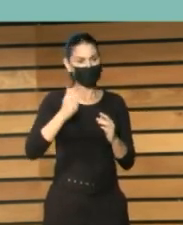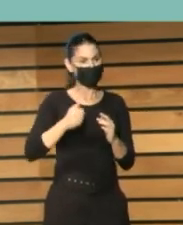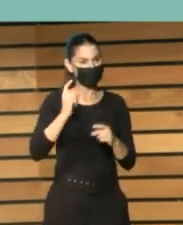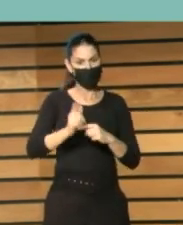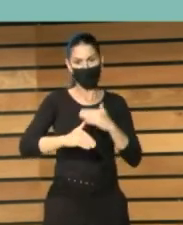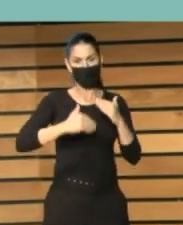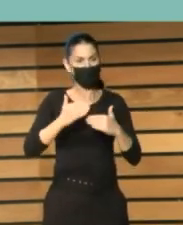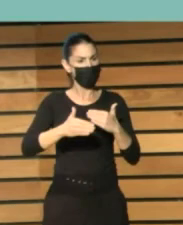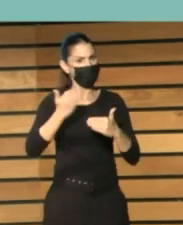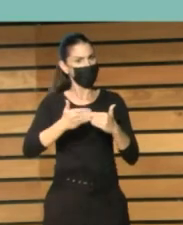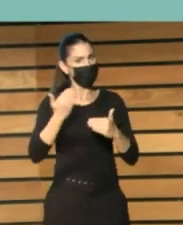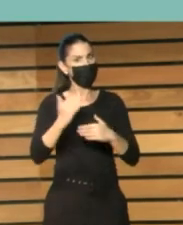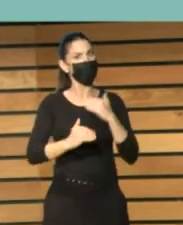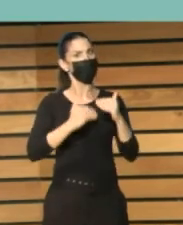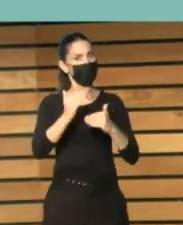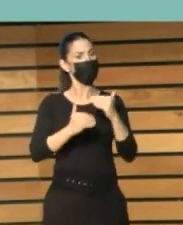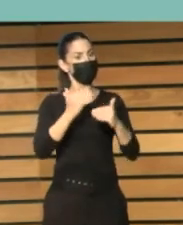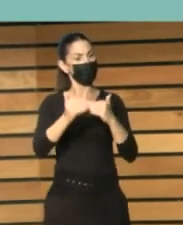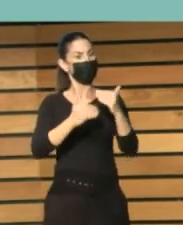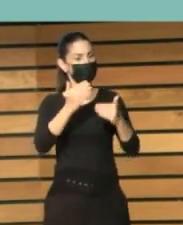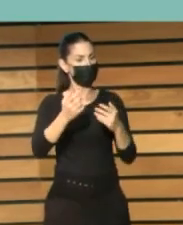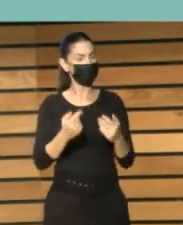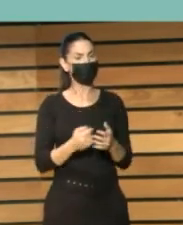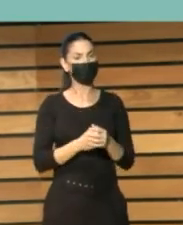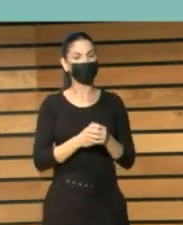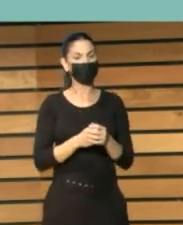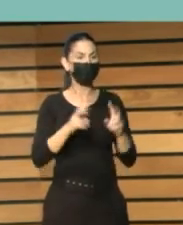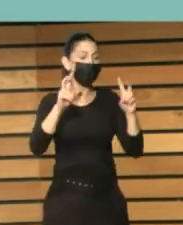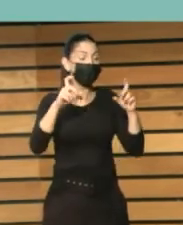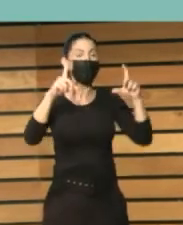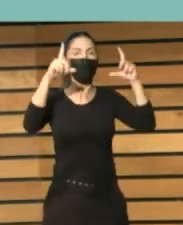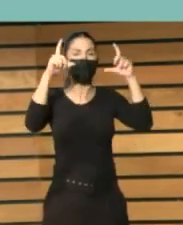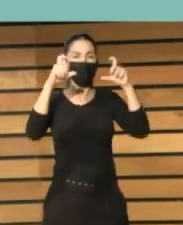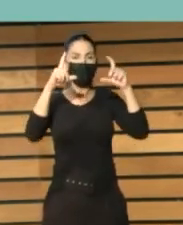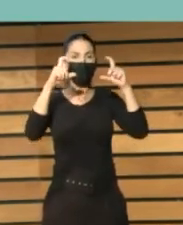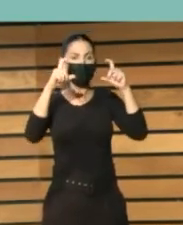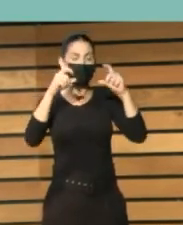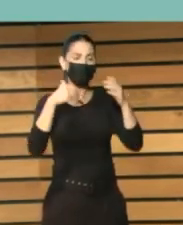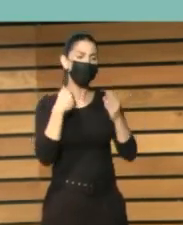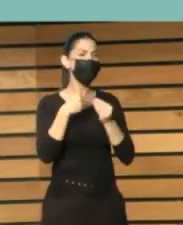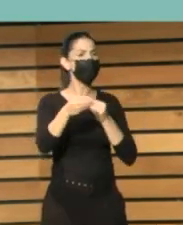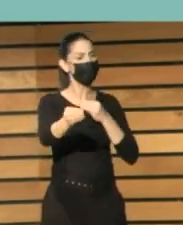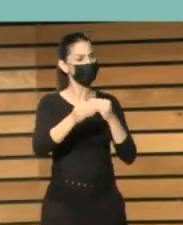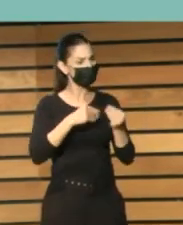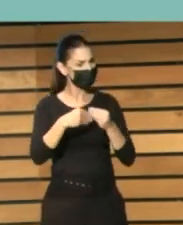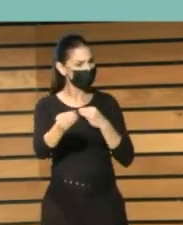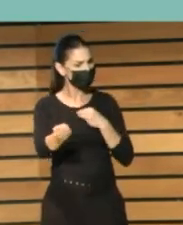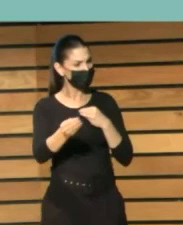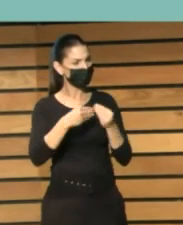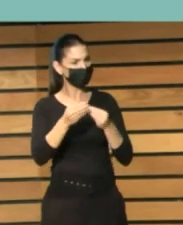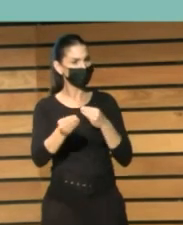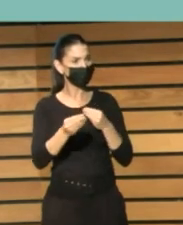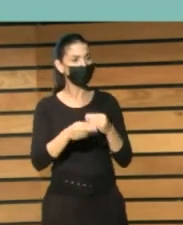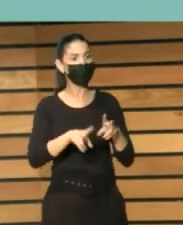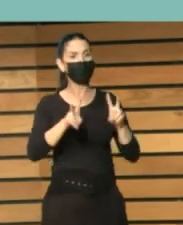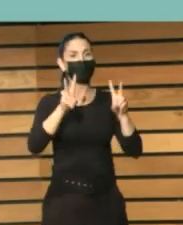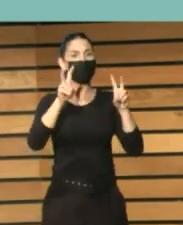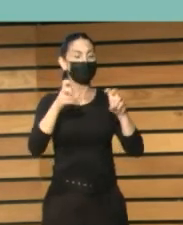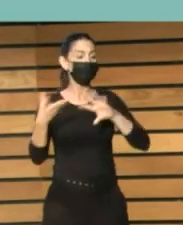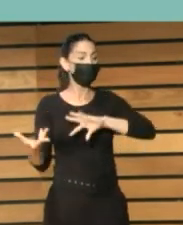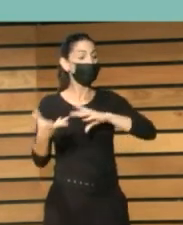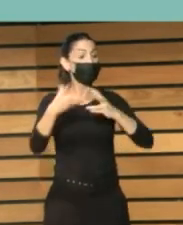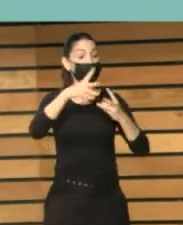a la digitalización con escáner, porque la cámara fotográfica es mucho más flexible y sirve para digitalizar